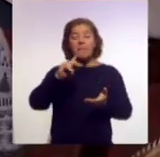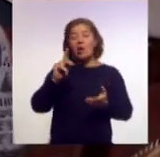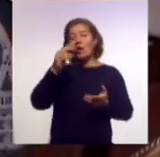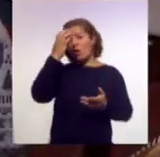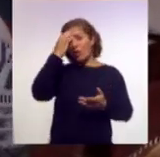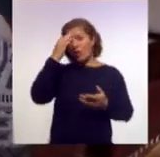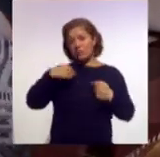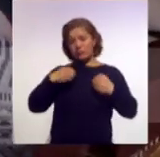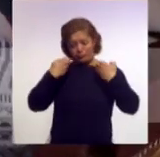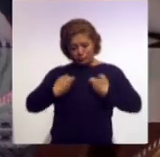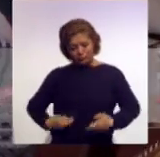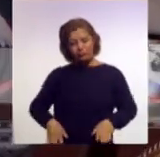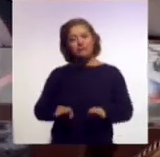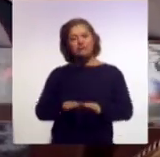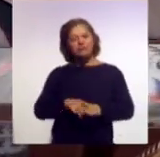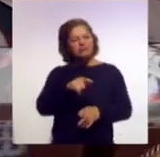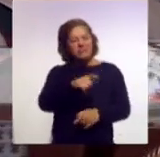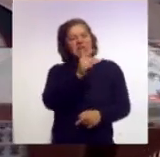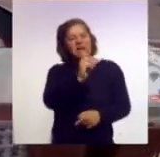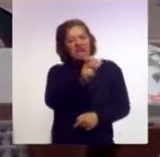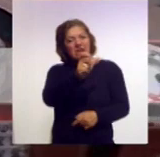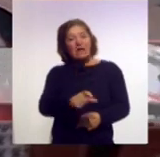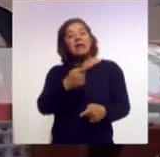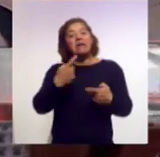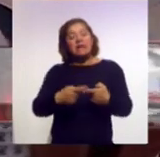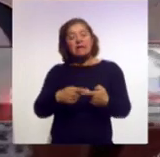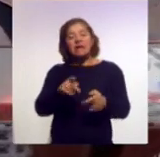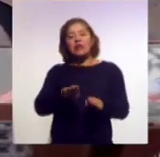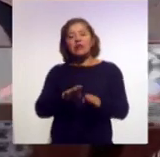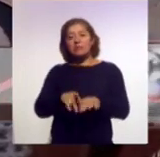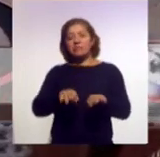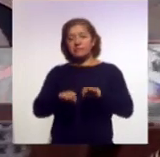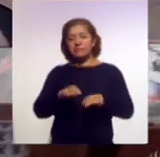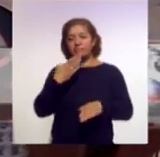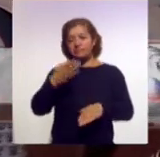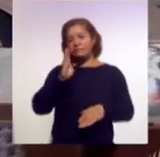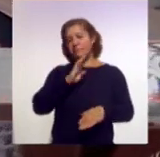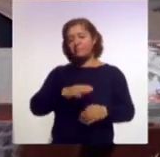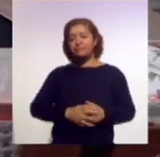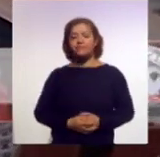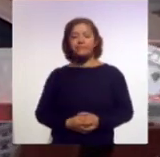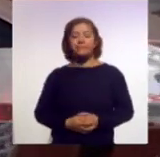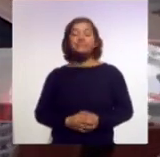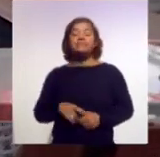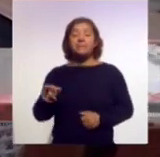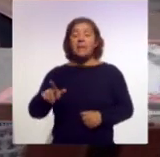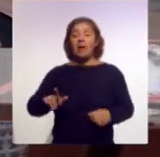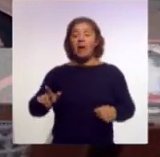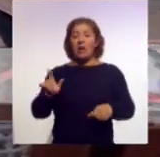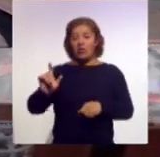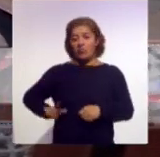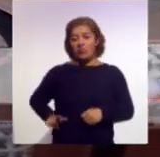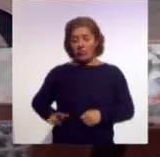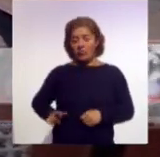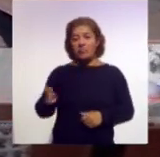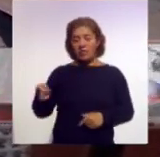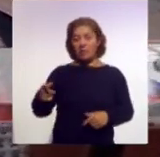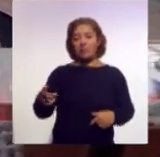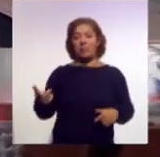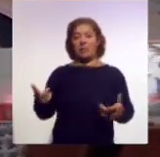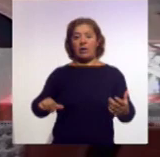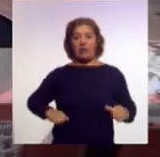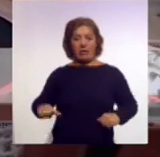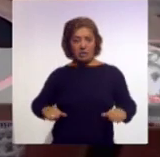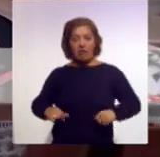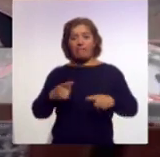va a participar en una obra de teatro y creo que las opciones que está dando el gobierno o las acciones que están realizando,